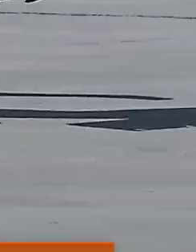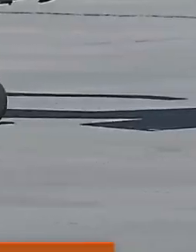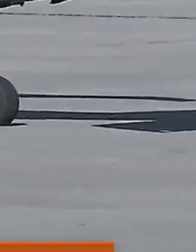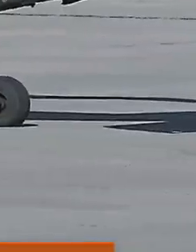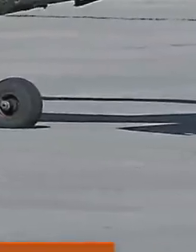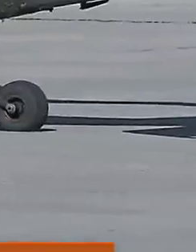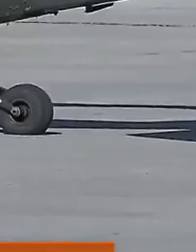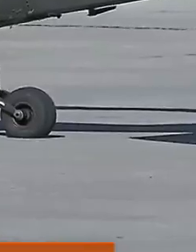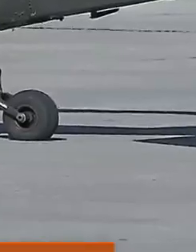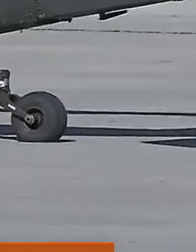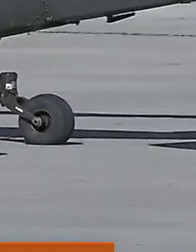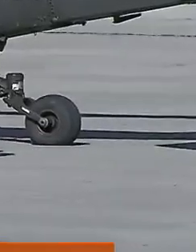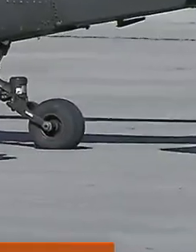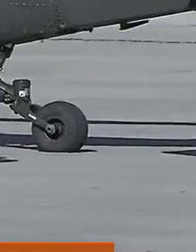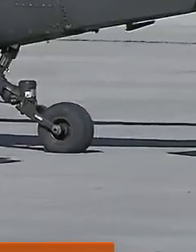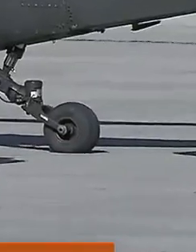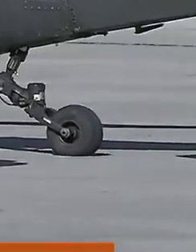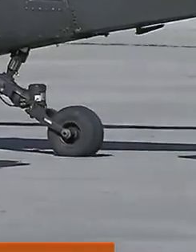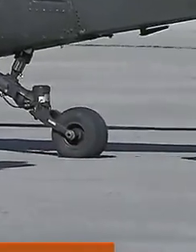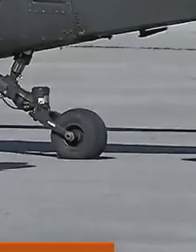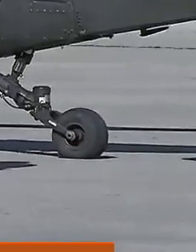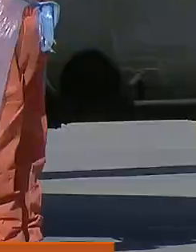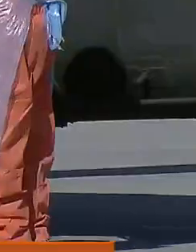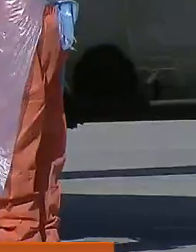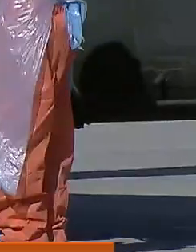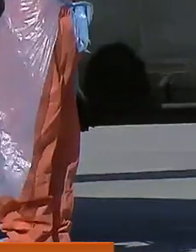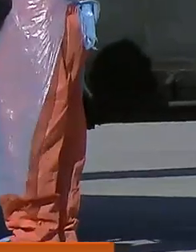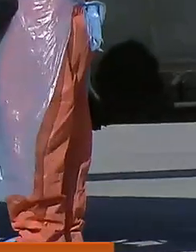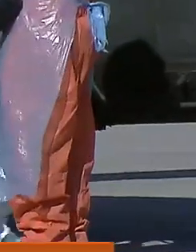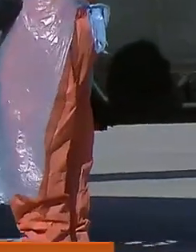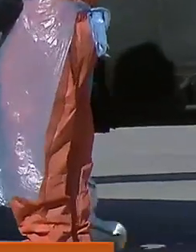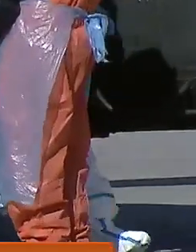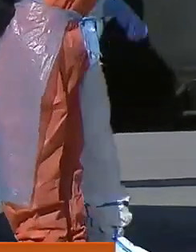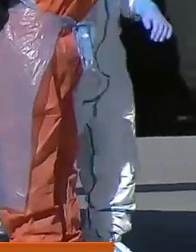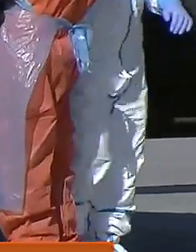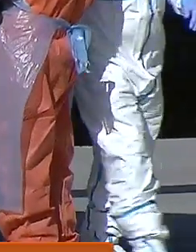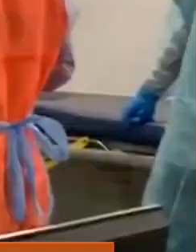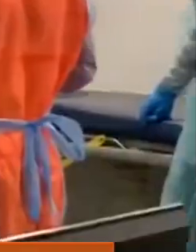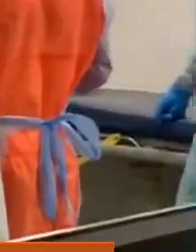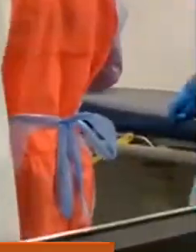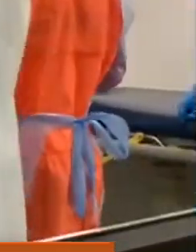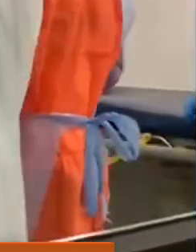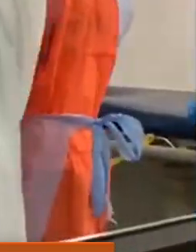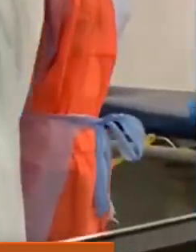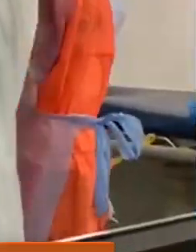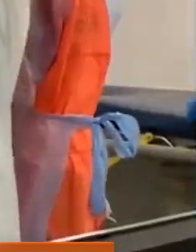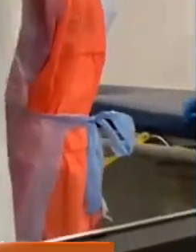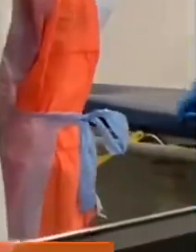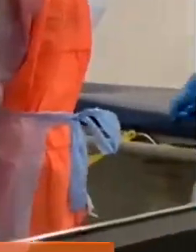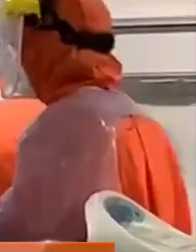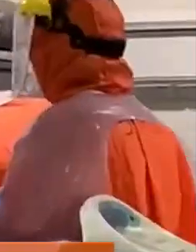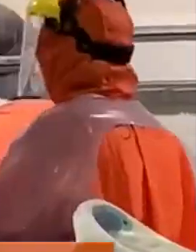El Monte pasarán a la cuarta etapa del plan paso a paso, recordando que también hay una modificación en el horario de toque de queda que...